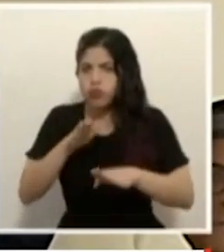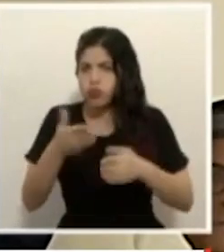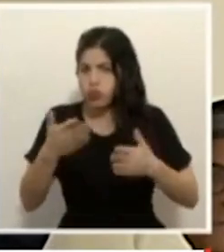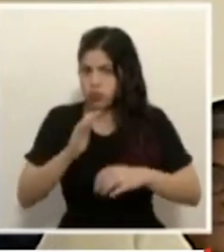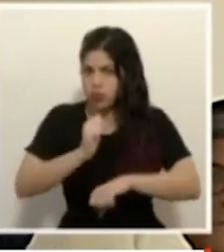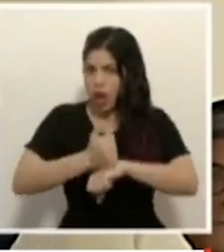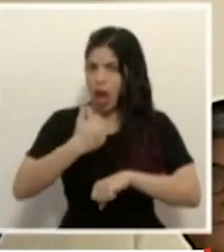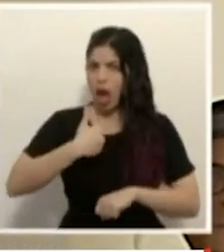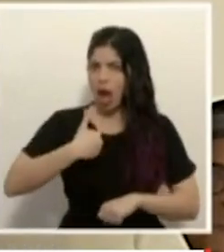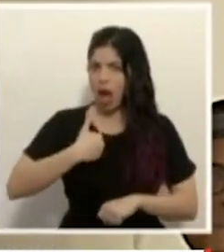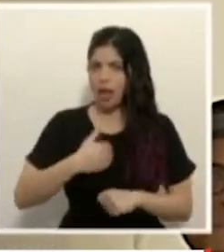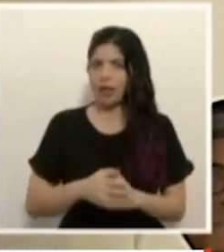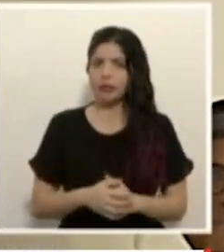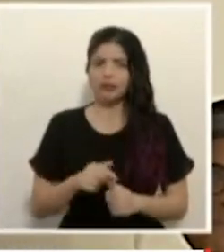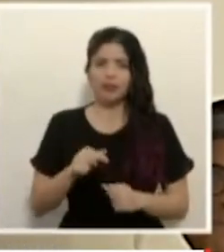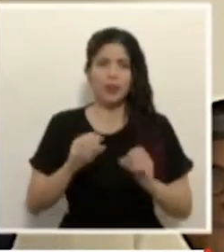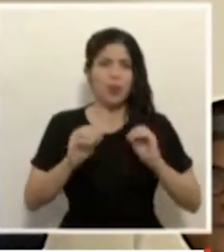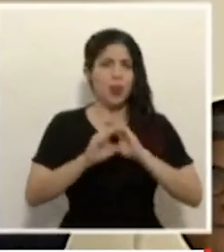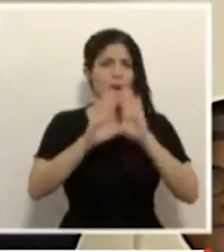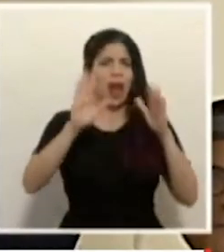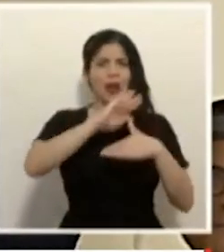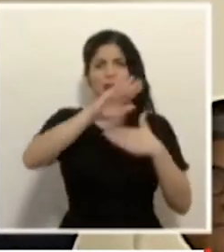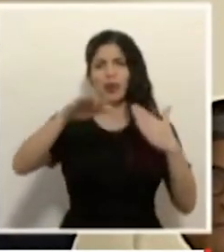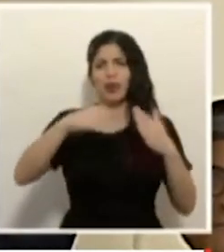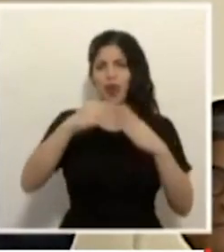Y eso yo creo que es evidente para todos.